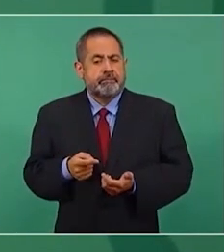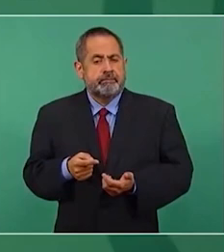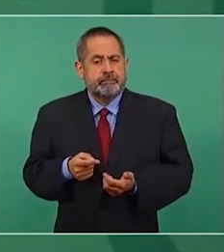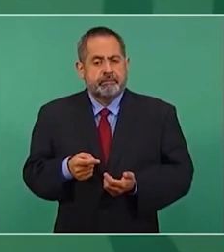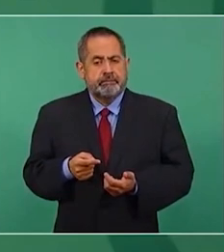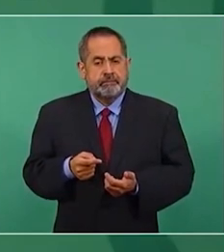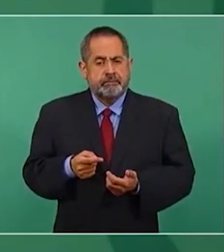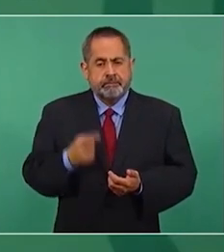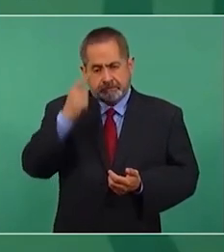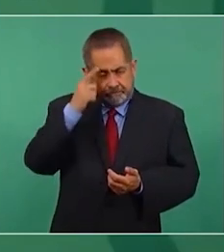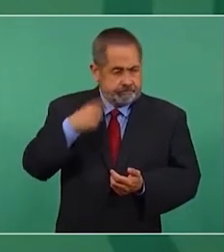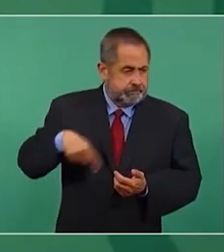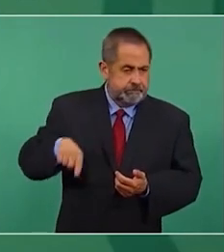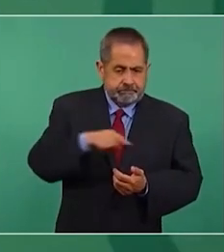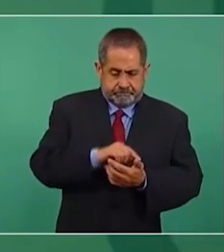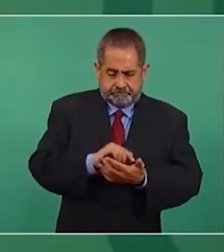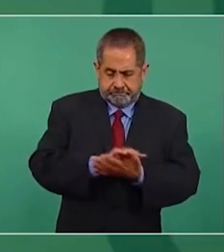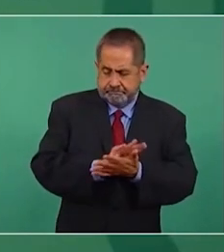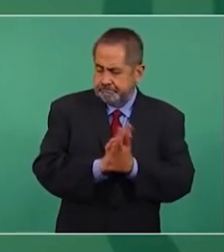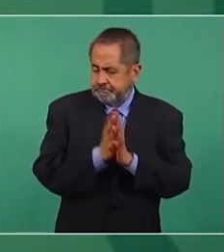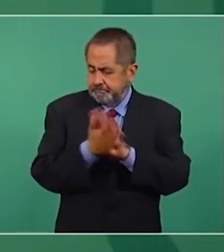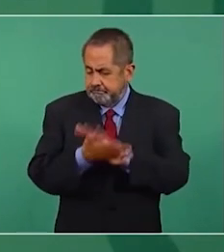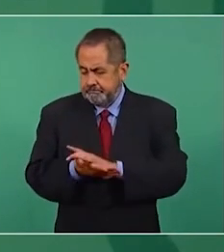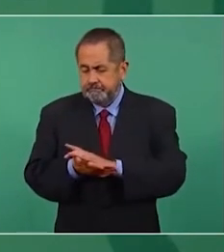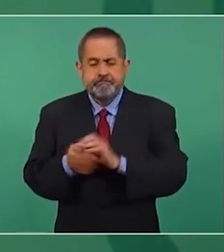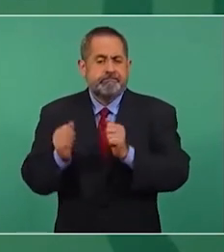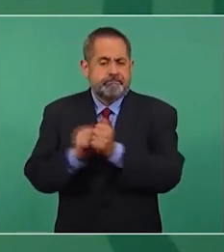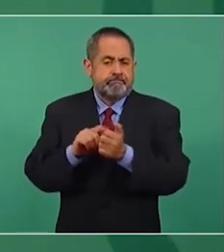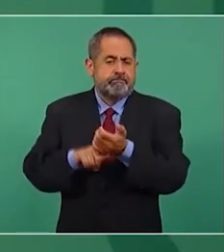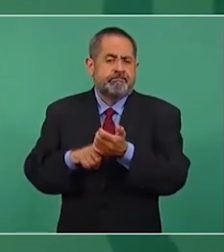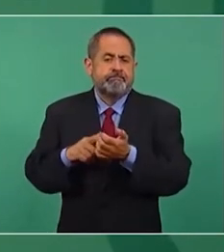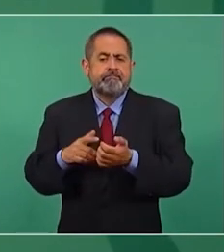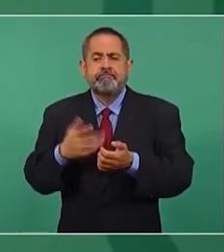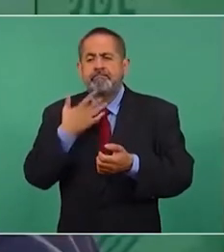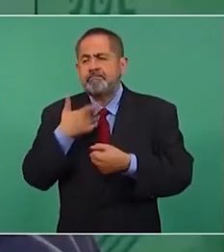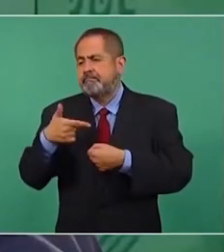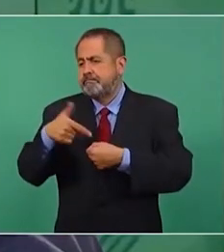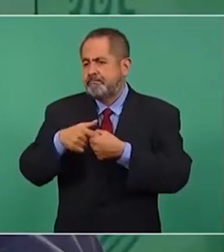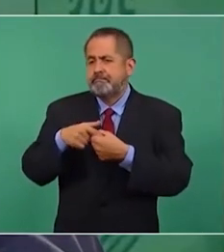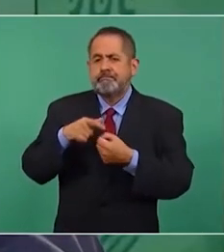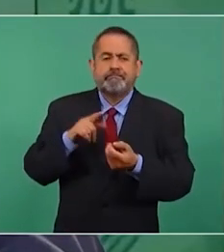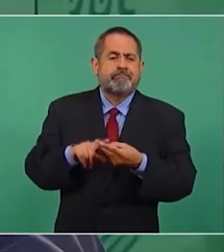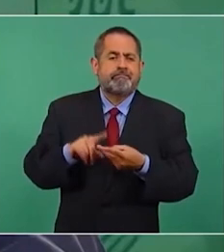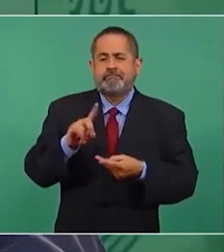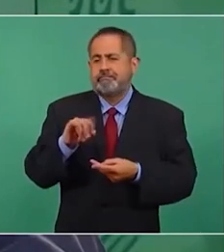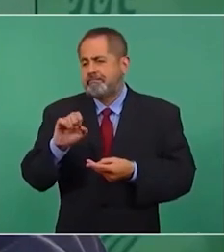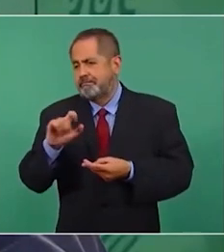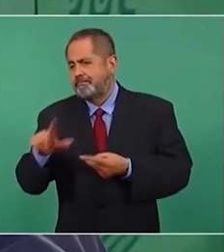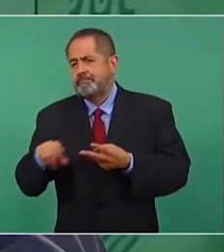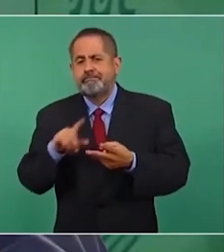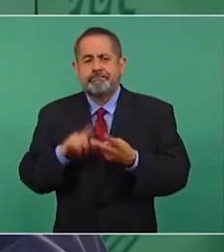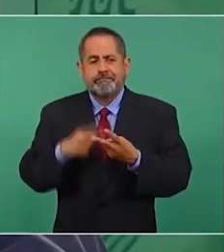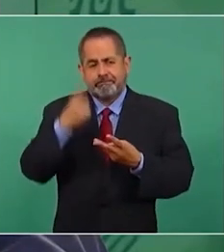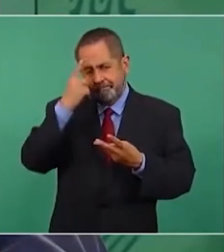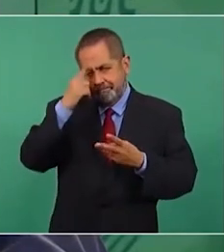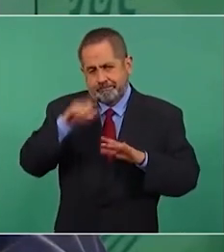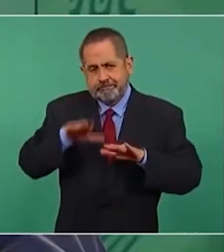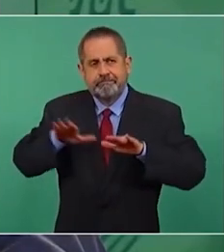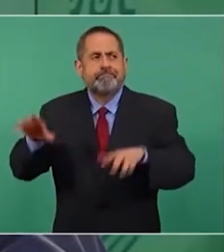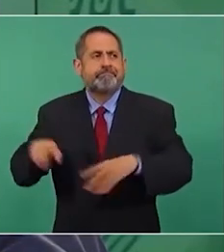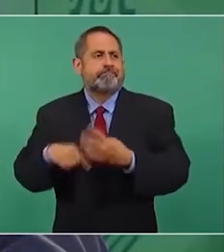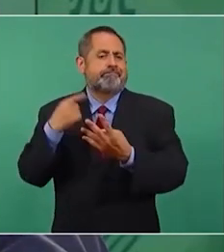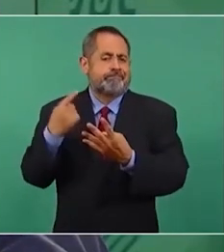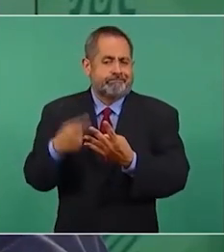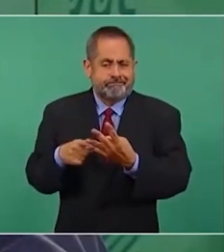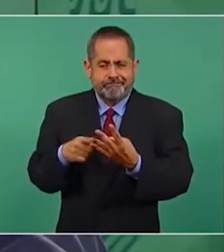convertir ese petróleo cruz a materia prima en gasolinas en diésel en turbosina y